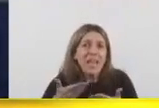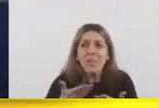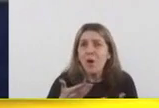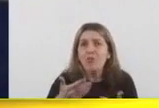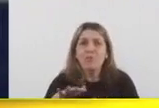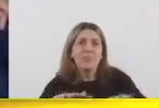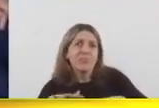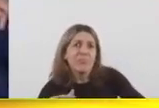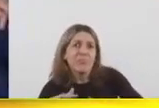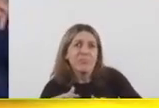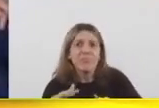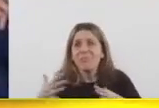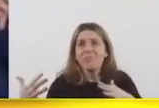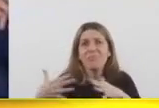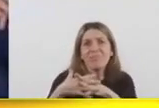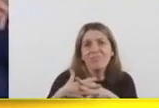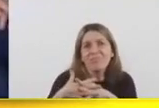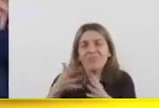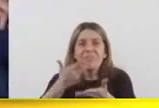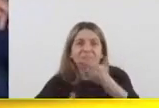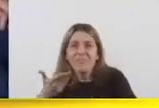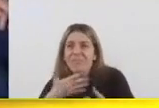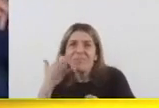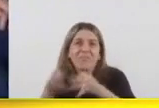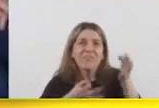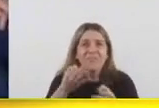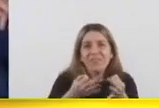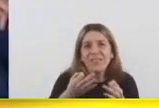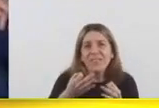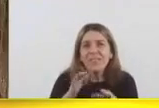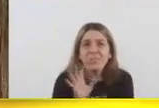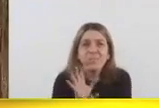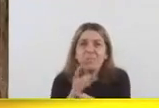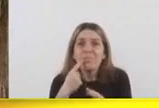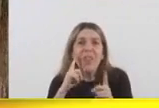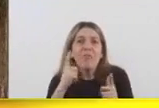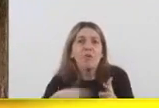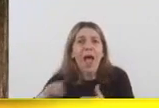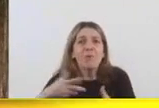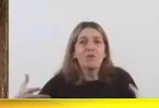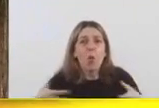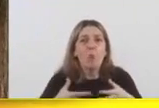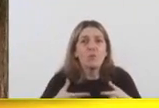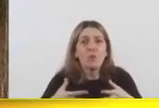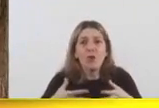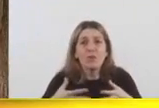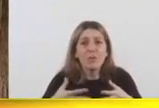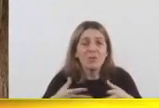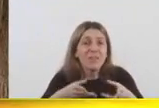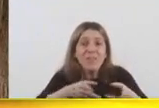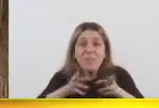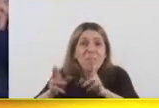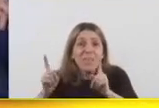cosas, donde poder integrarse, donde poder distraerse, donde poder divertirse junto a otros y otras